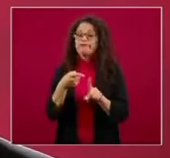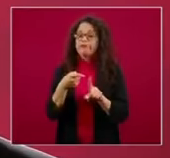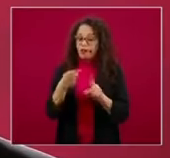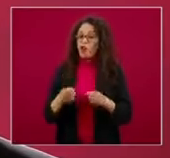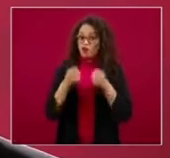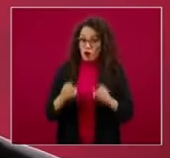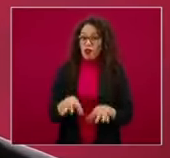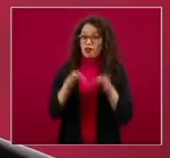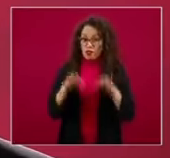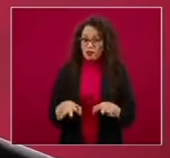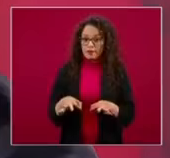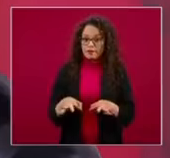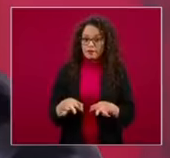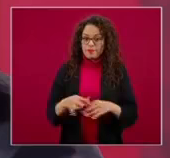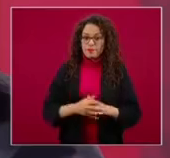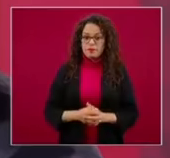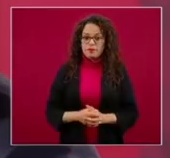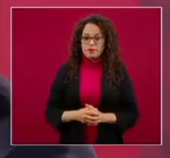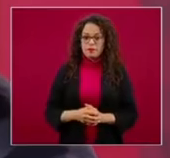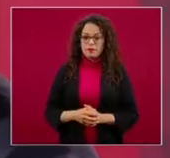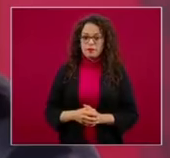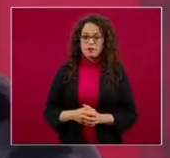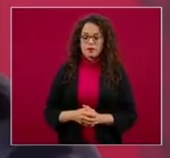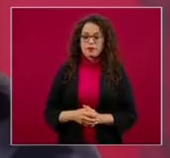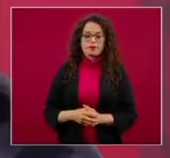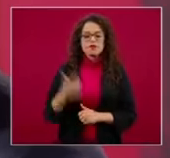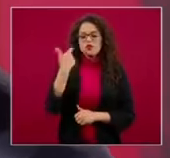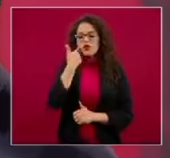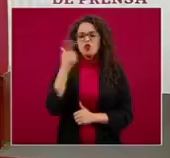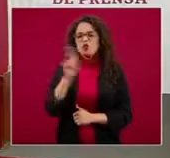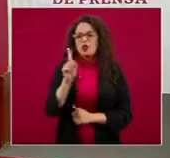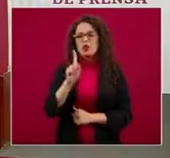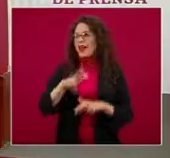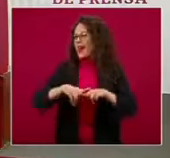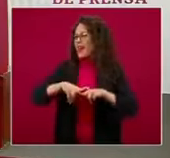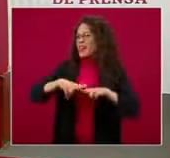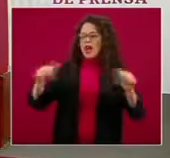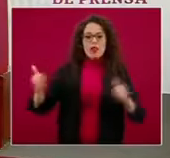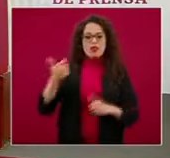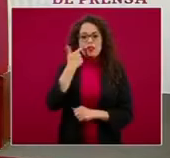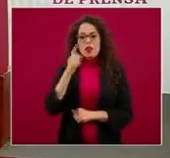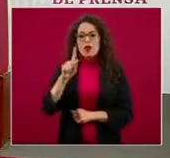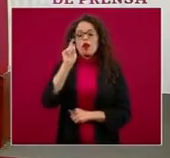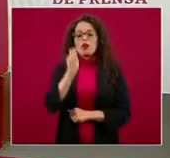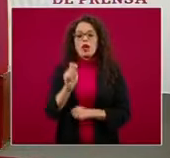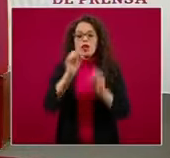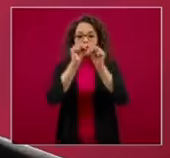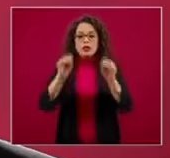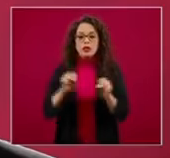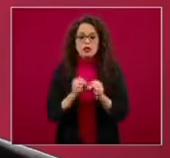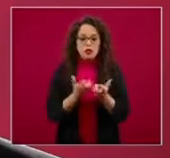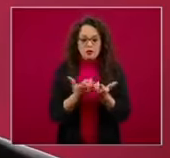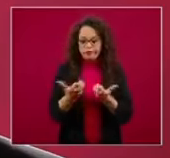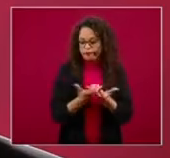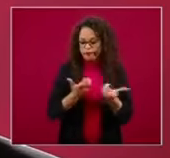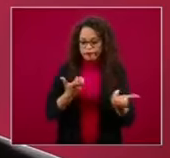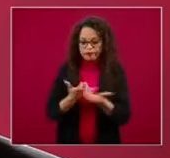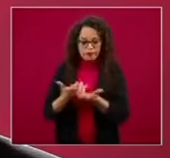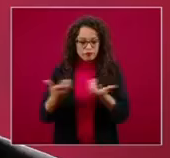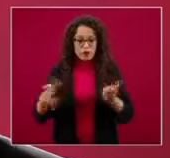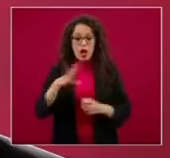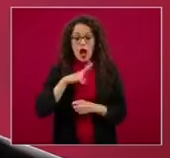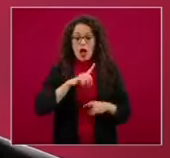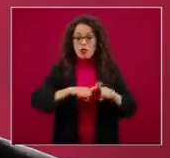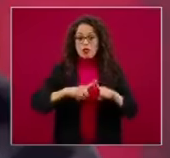nadie quisiera tener un sistema fragmentado nosotros tenemos un sistema fragmentado en la medida en que hay seis instituciones civiles